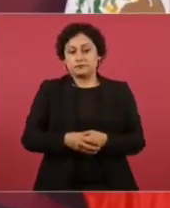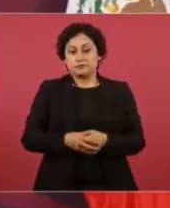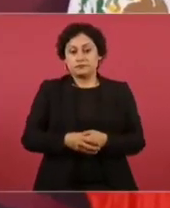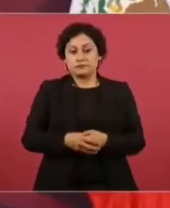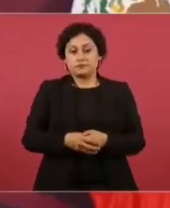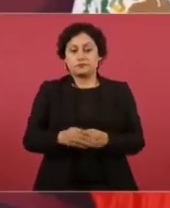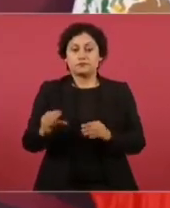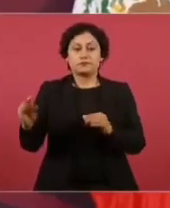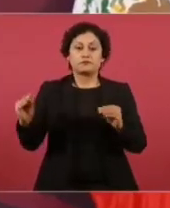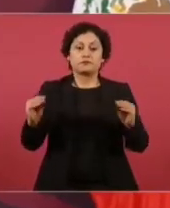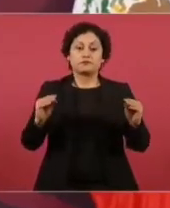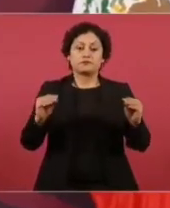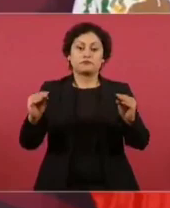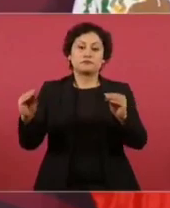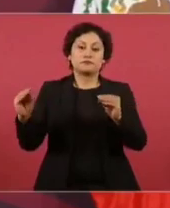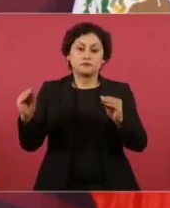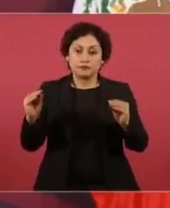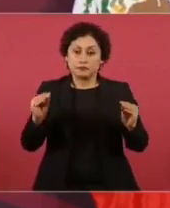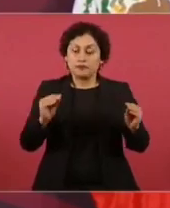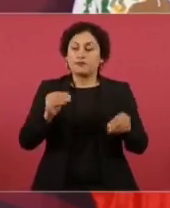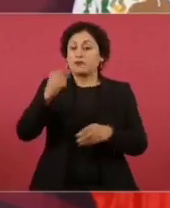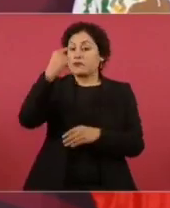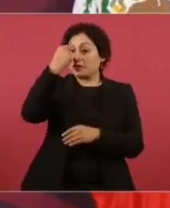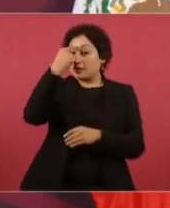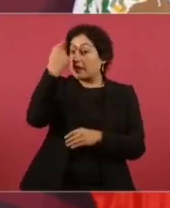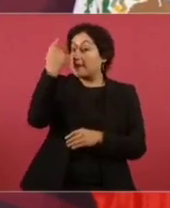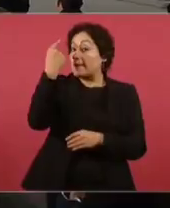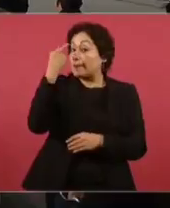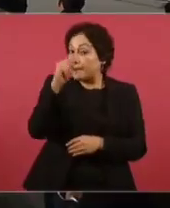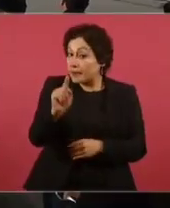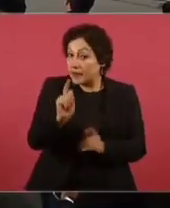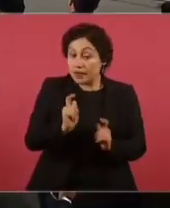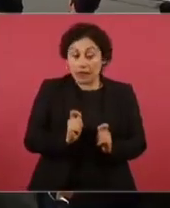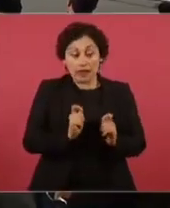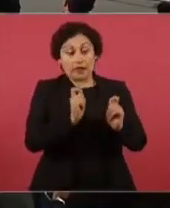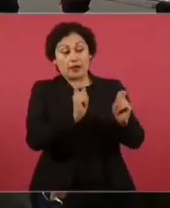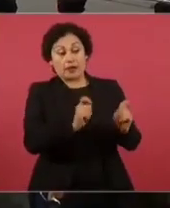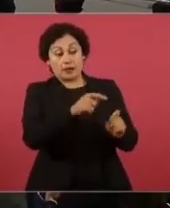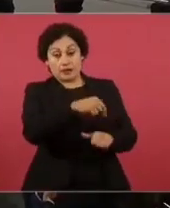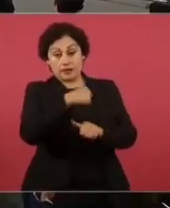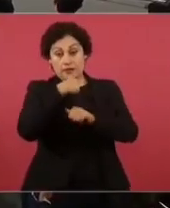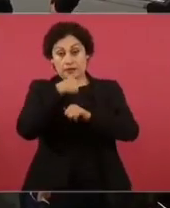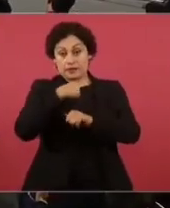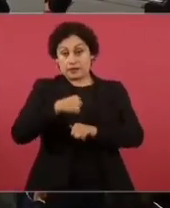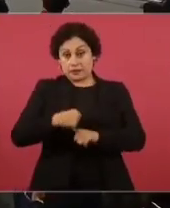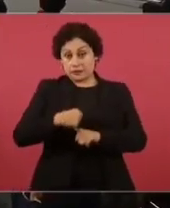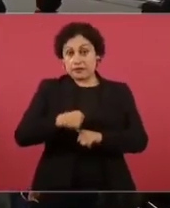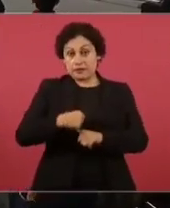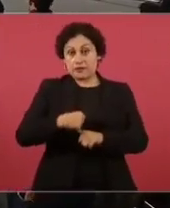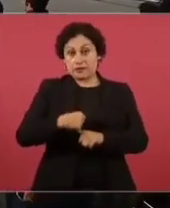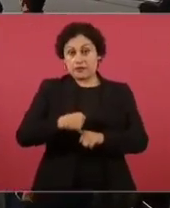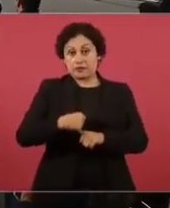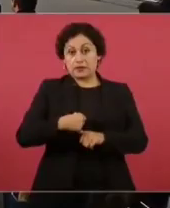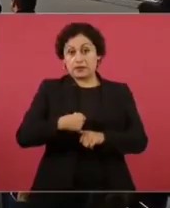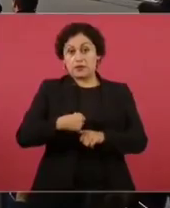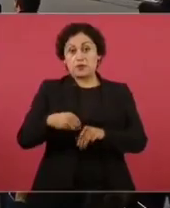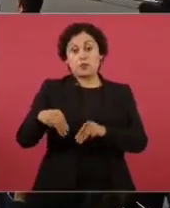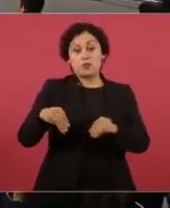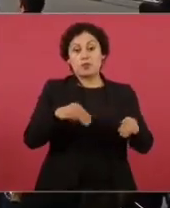que se haga cargo de la conducción del